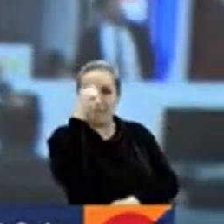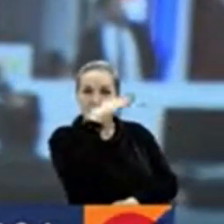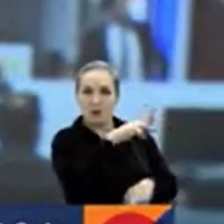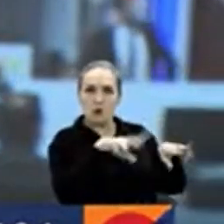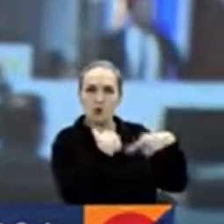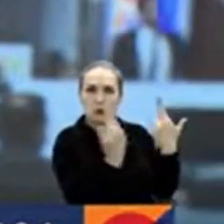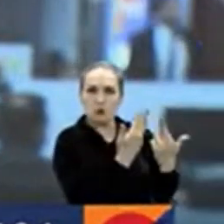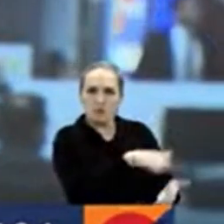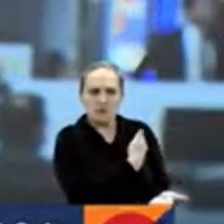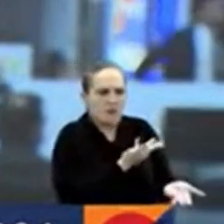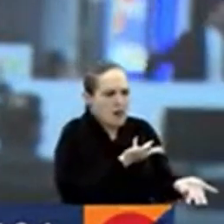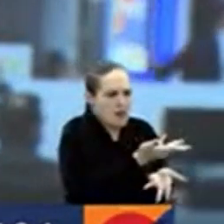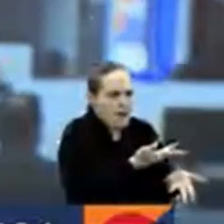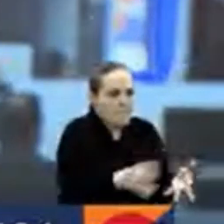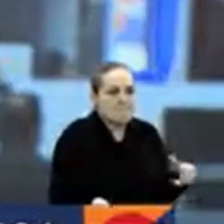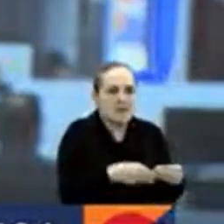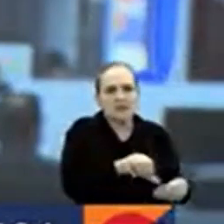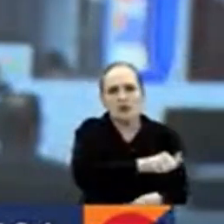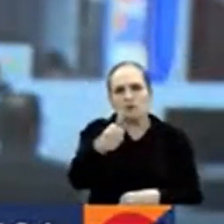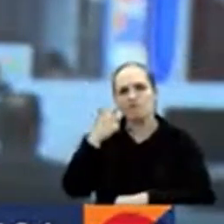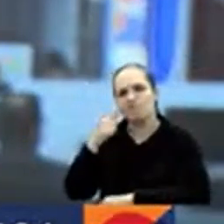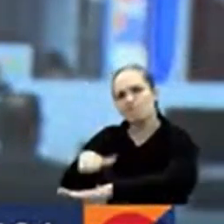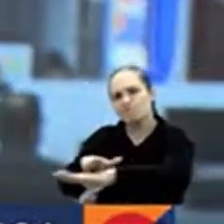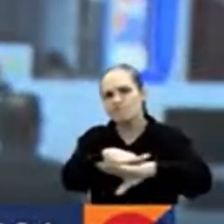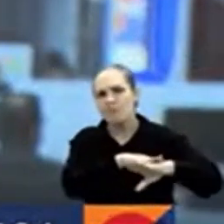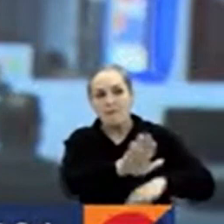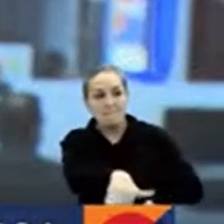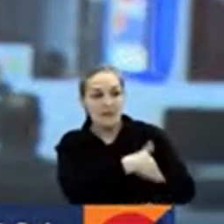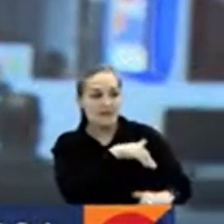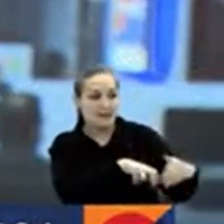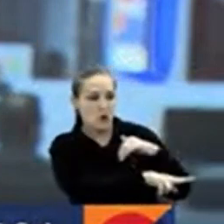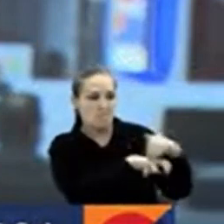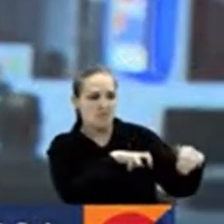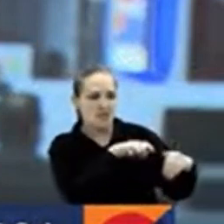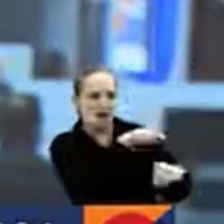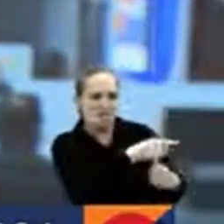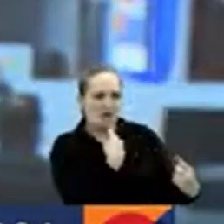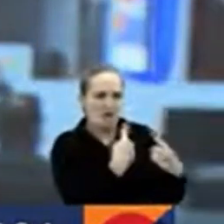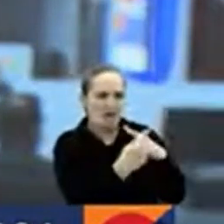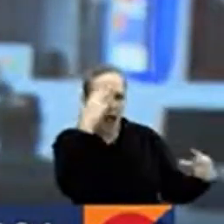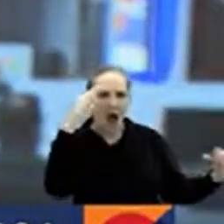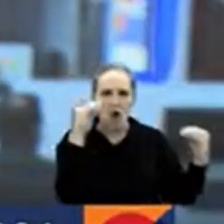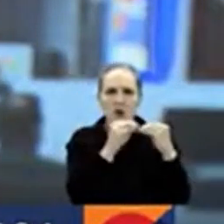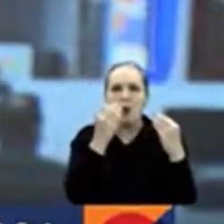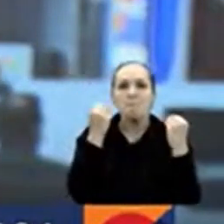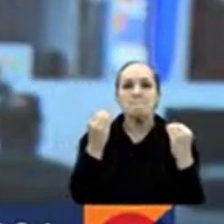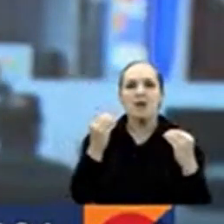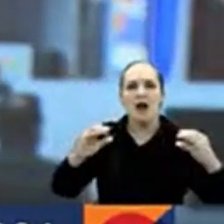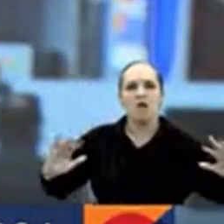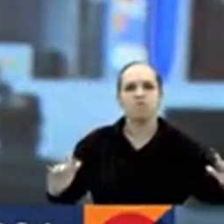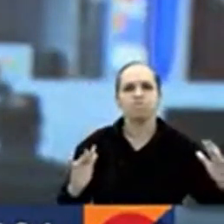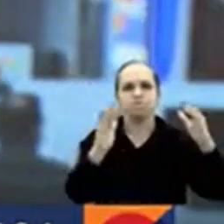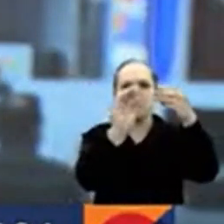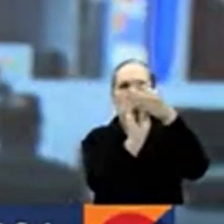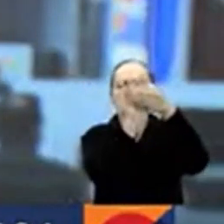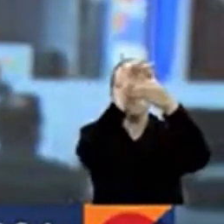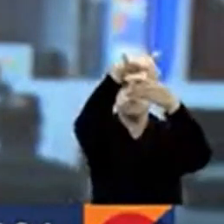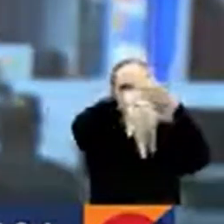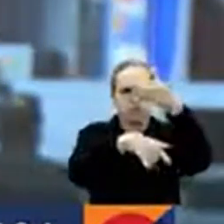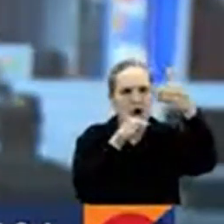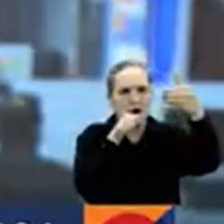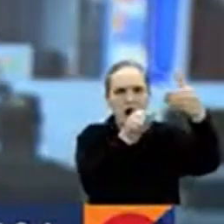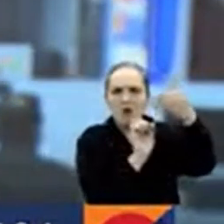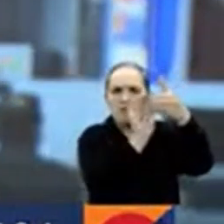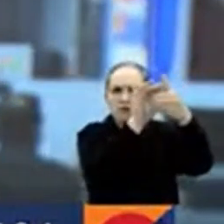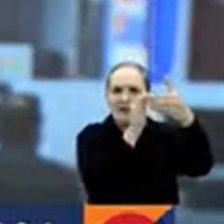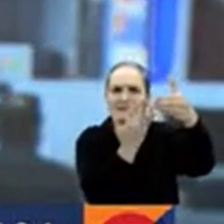el Ministerio de Minas va a estudiar el uso de la energía geotérmica. Esto, dada la actividad de volcanes que hay en la cordillera central, con el fin de